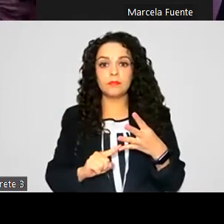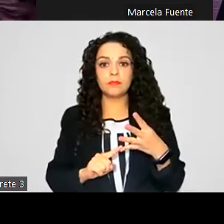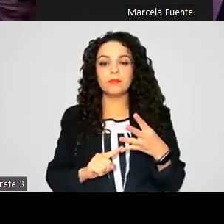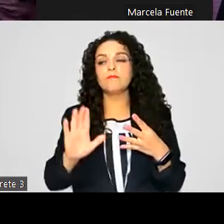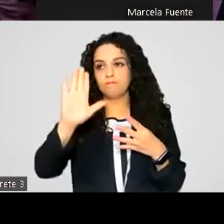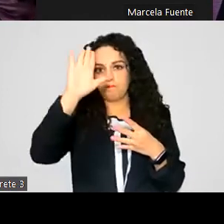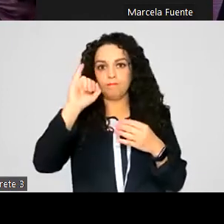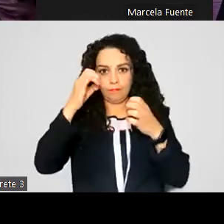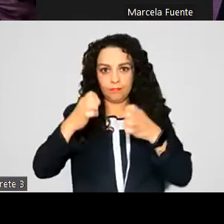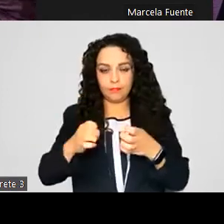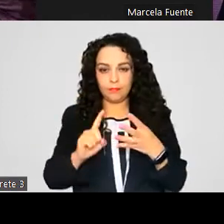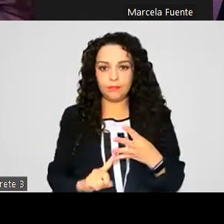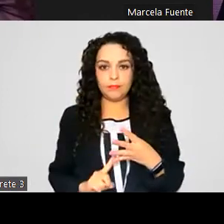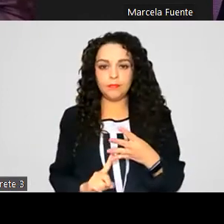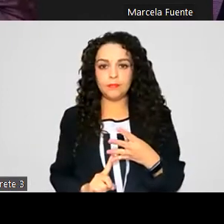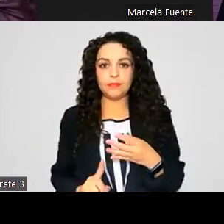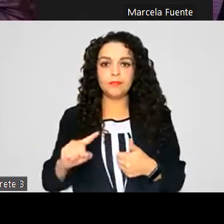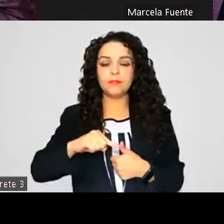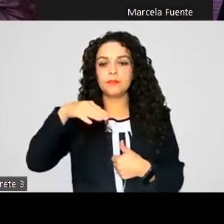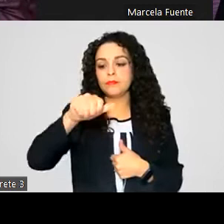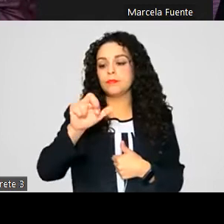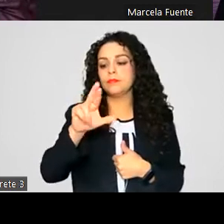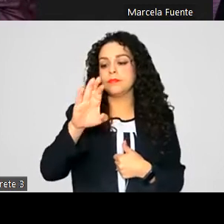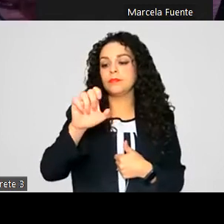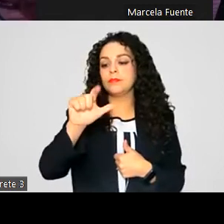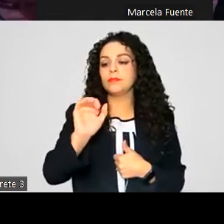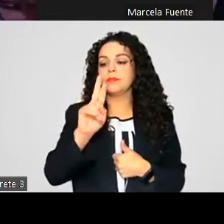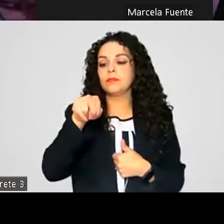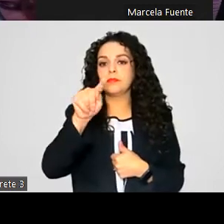presente. Diputada Marcela Fuente Castillo.